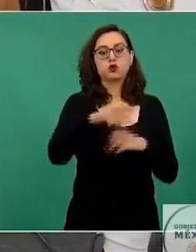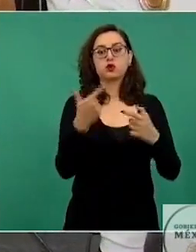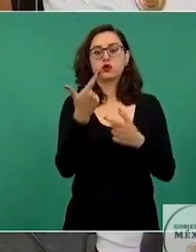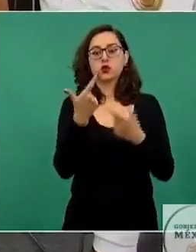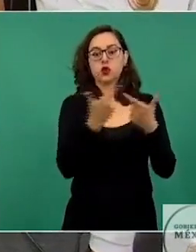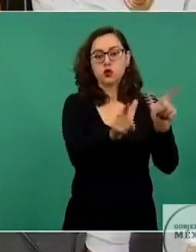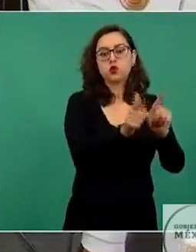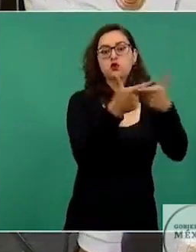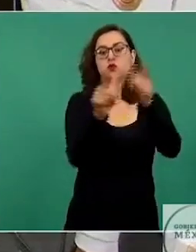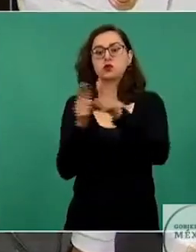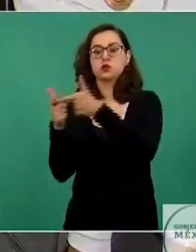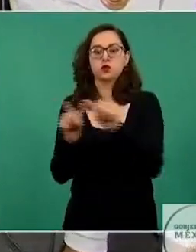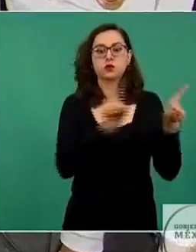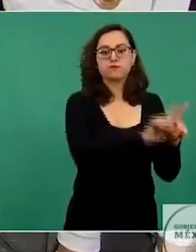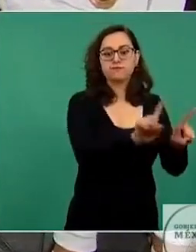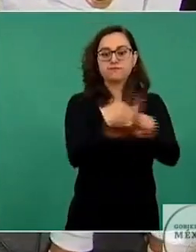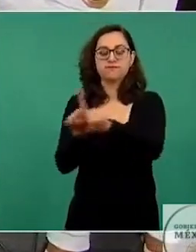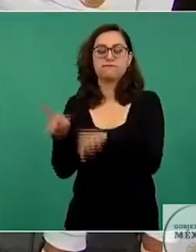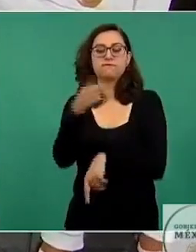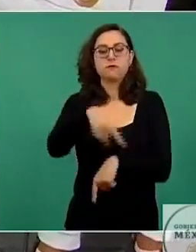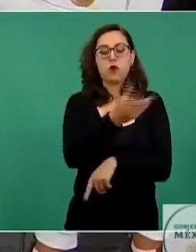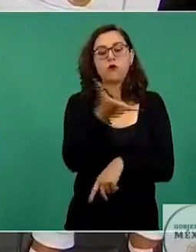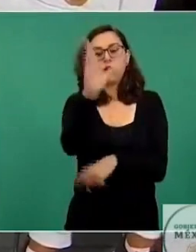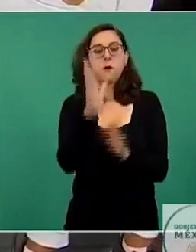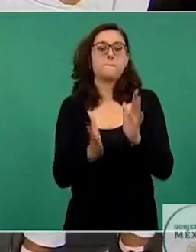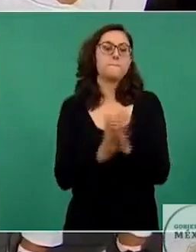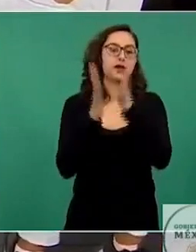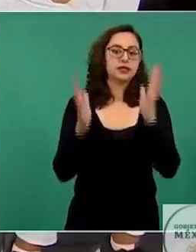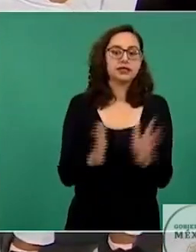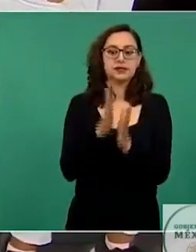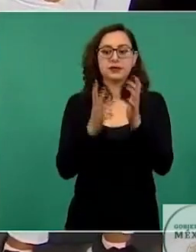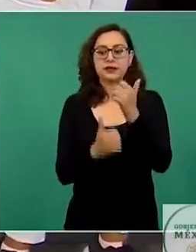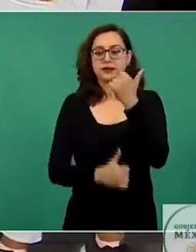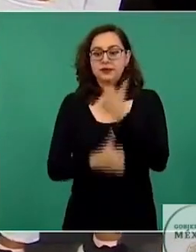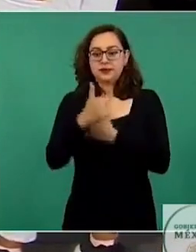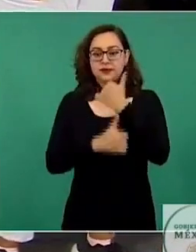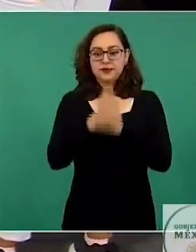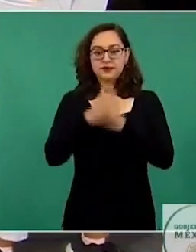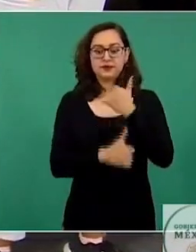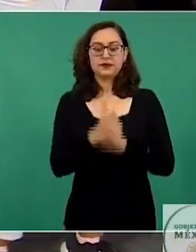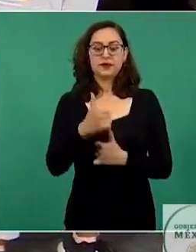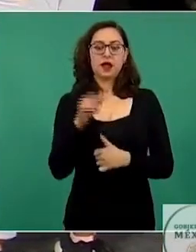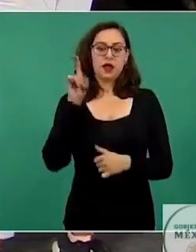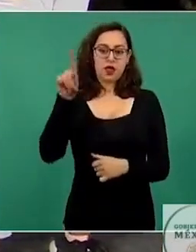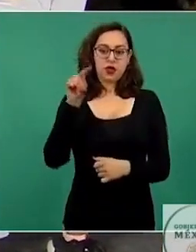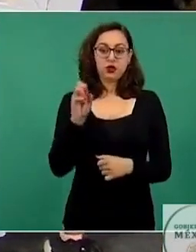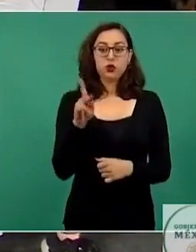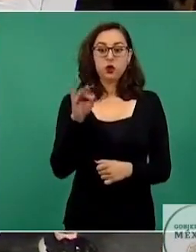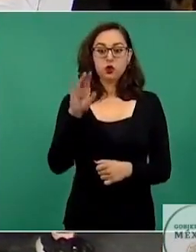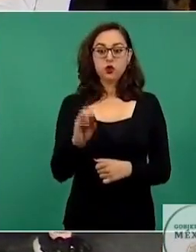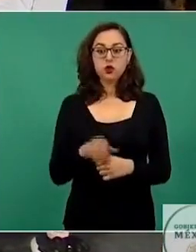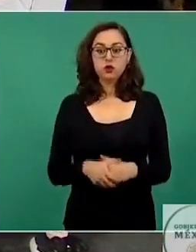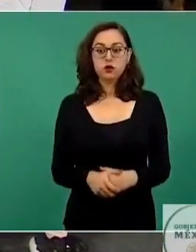en los Olímpicos de Tokio. Y